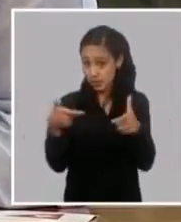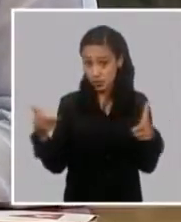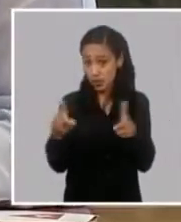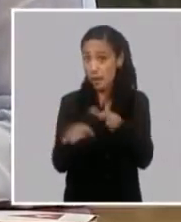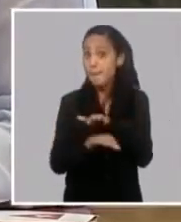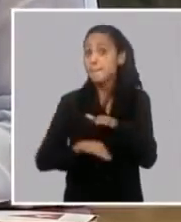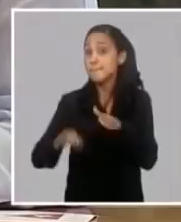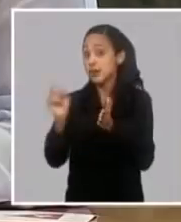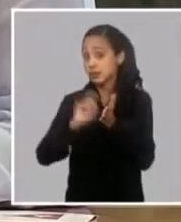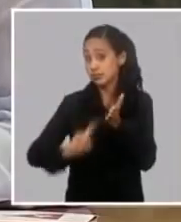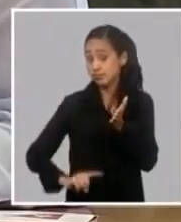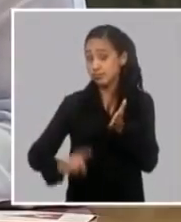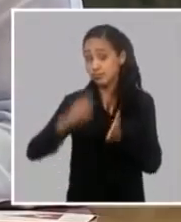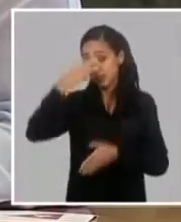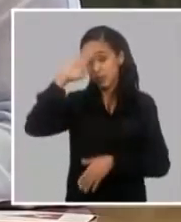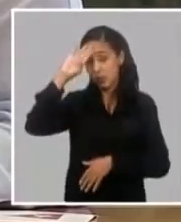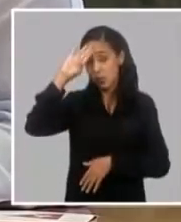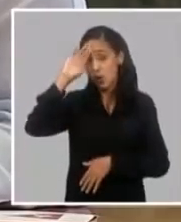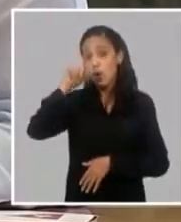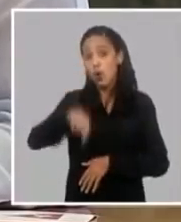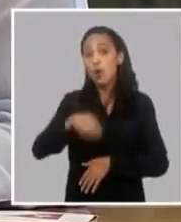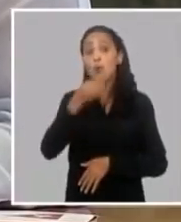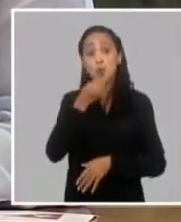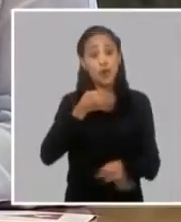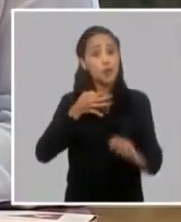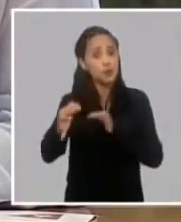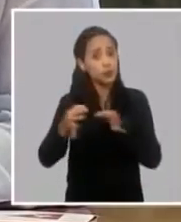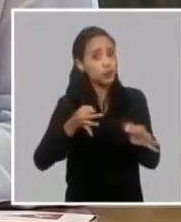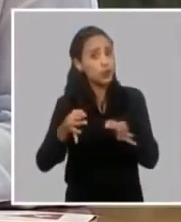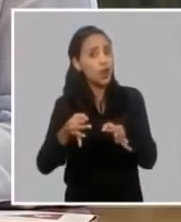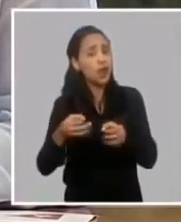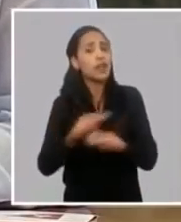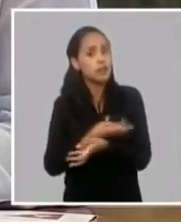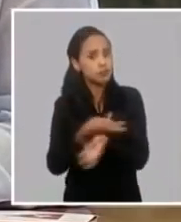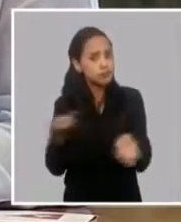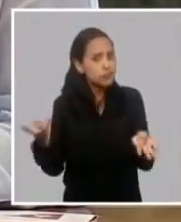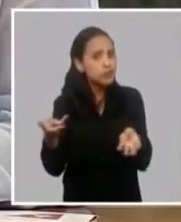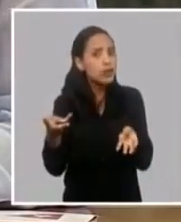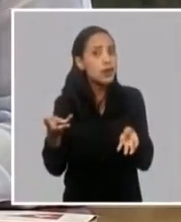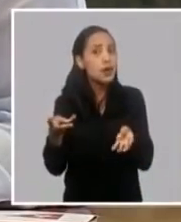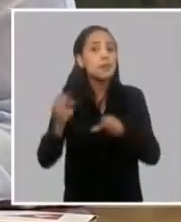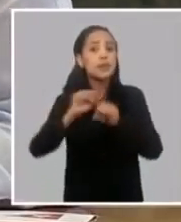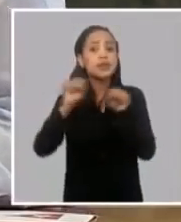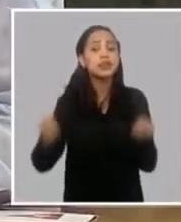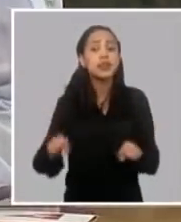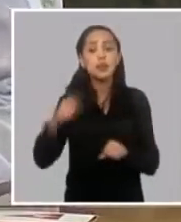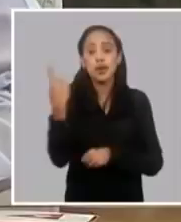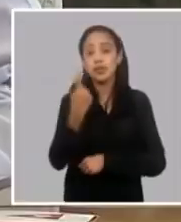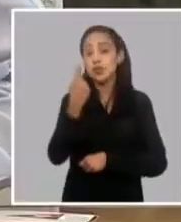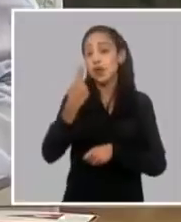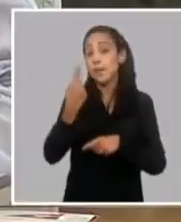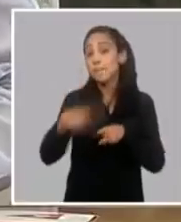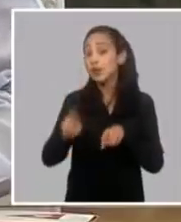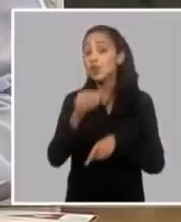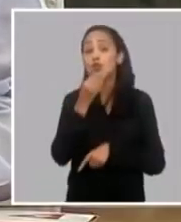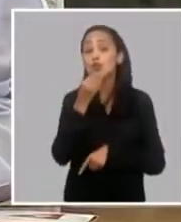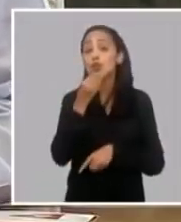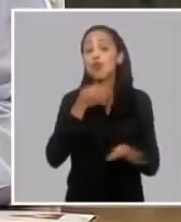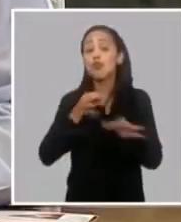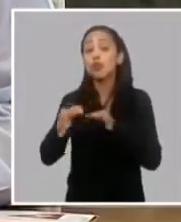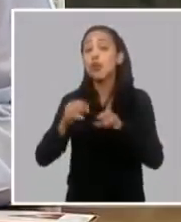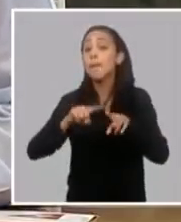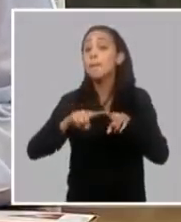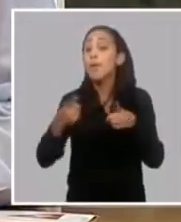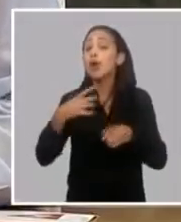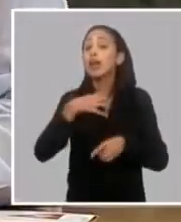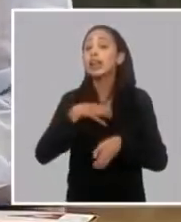país que hoy pudiendo funcionar y pudiendo aportar al sistema electroenergético nacional no puede funcionar porque tenemos un